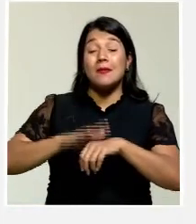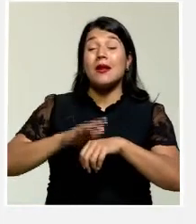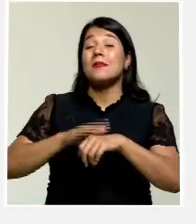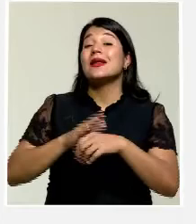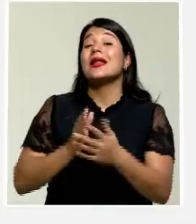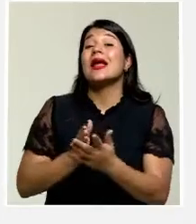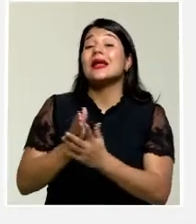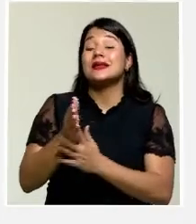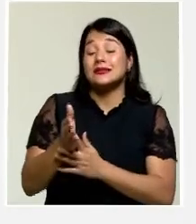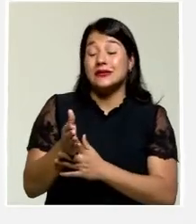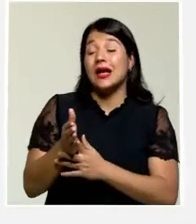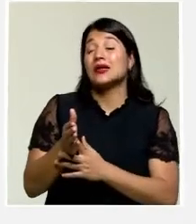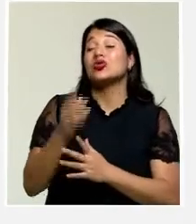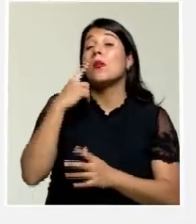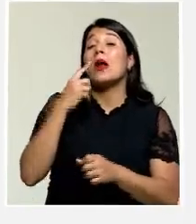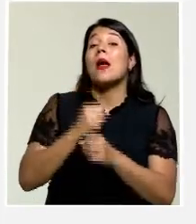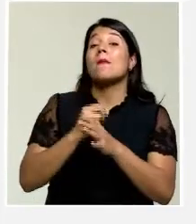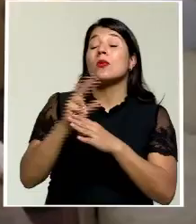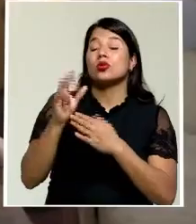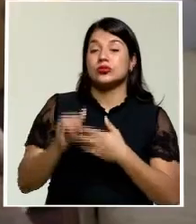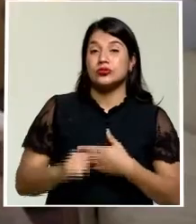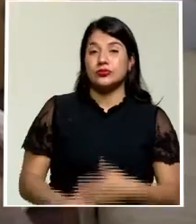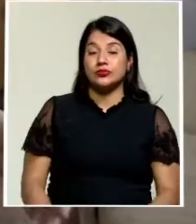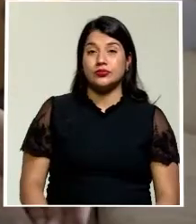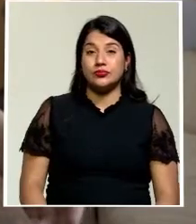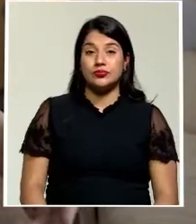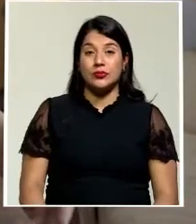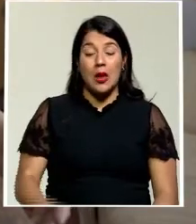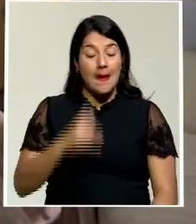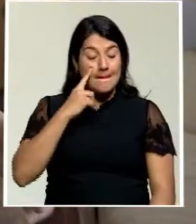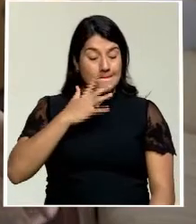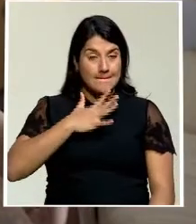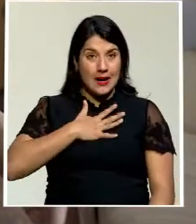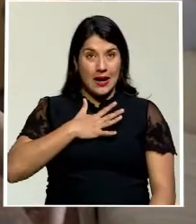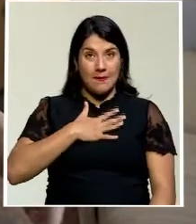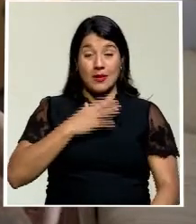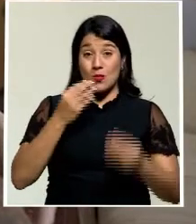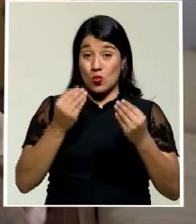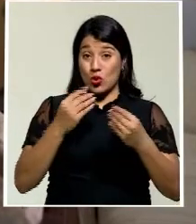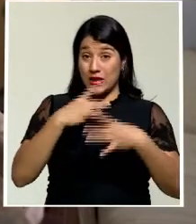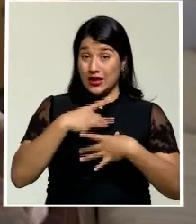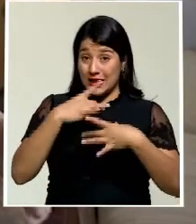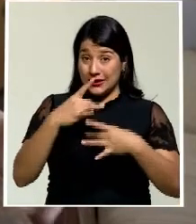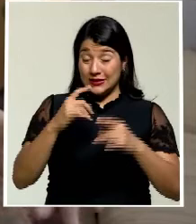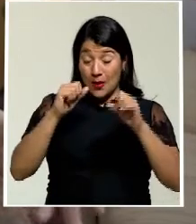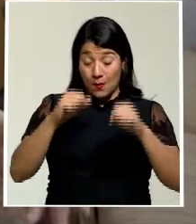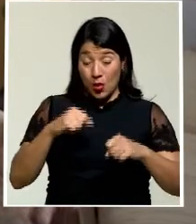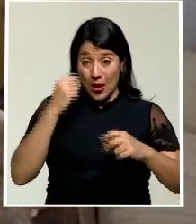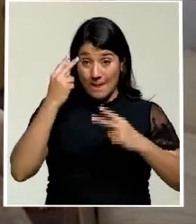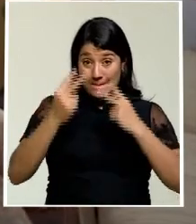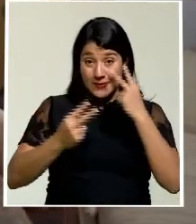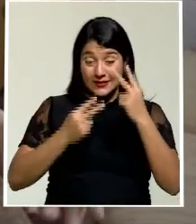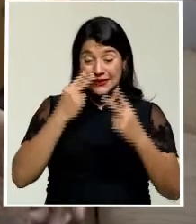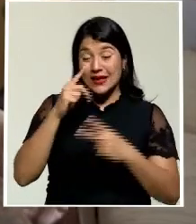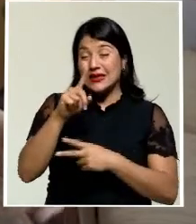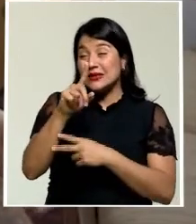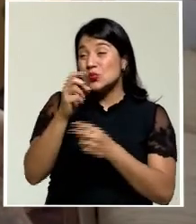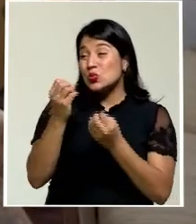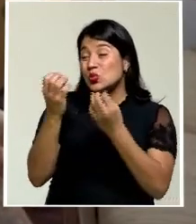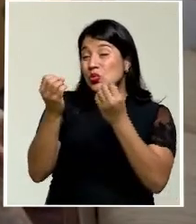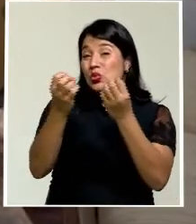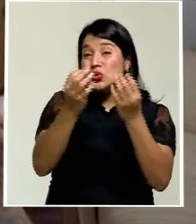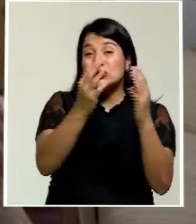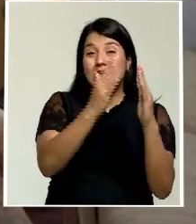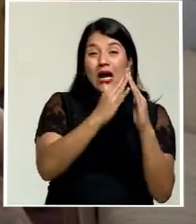a la obra de nuestros creadores. Para mí fue muy interesante visitar cientos de casas,